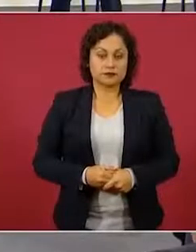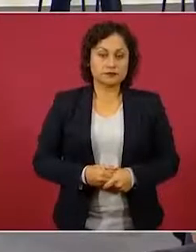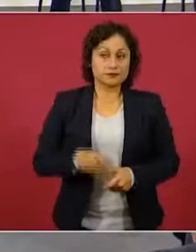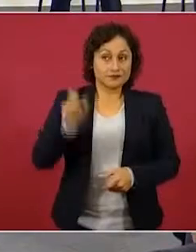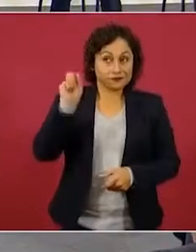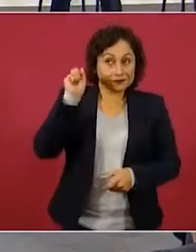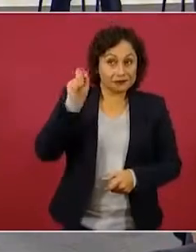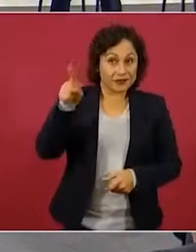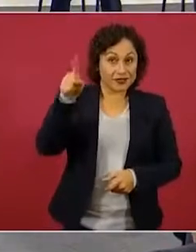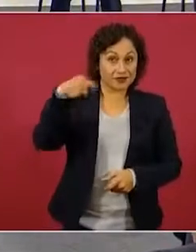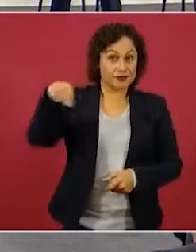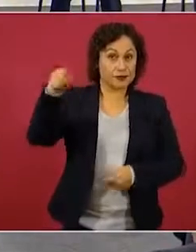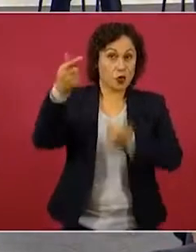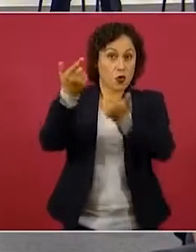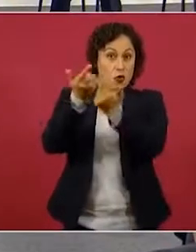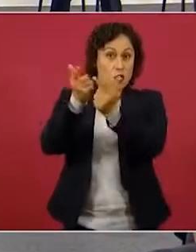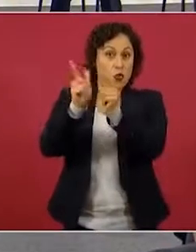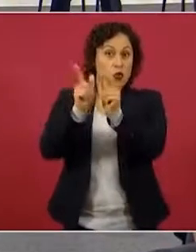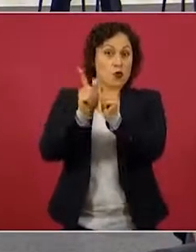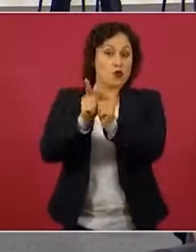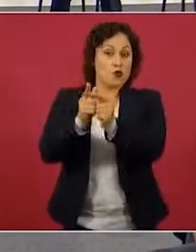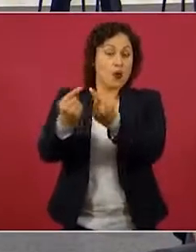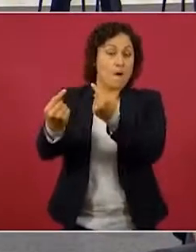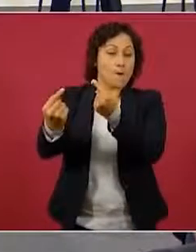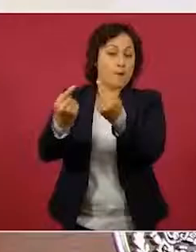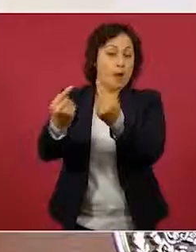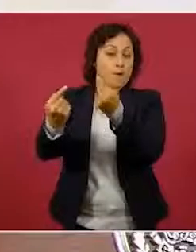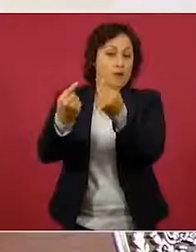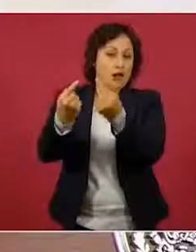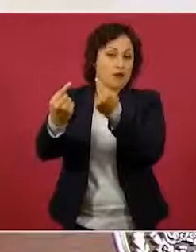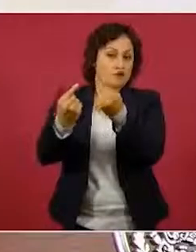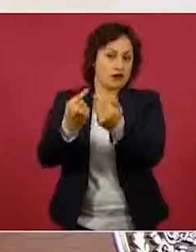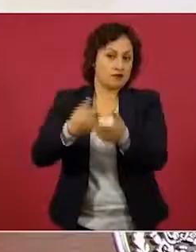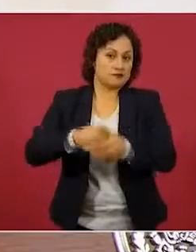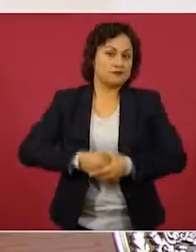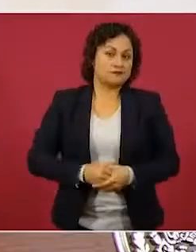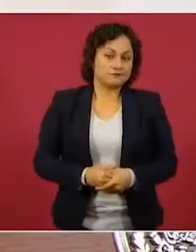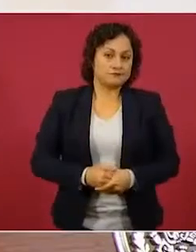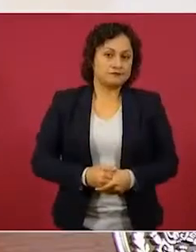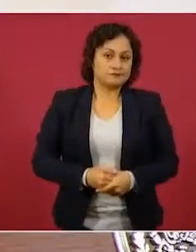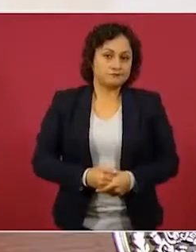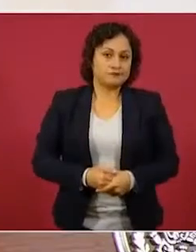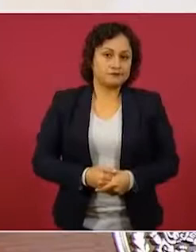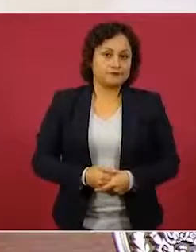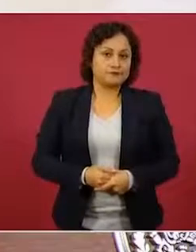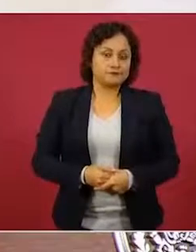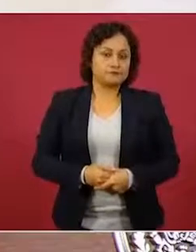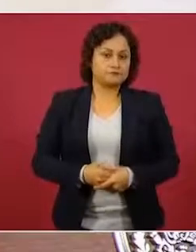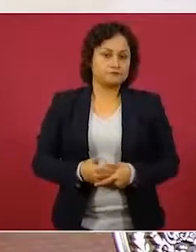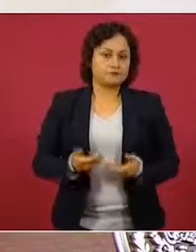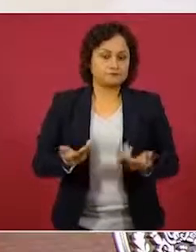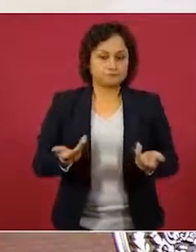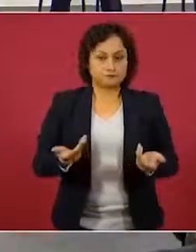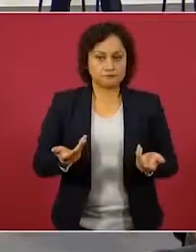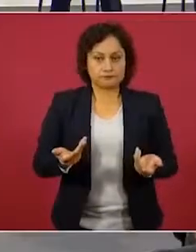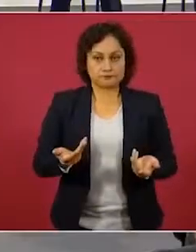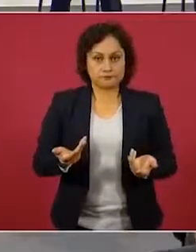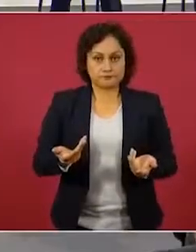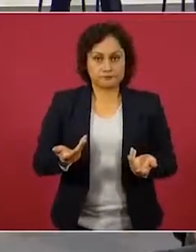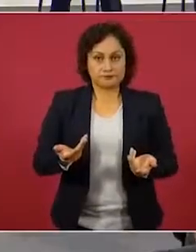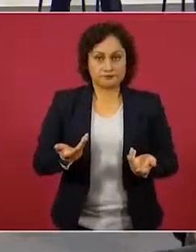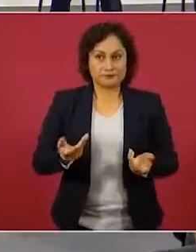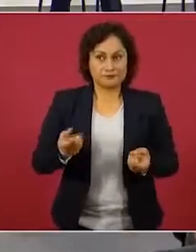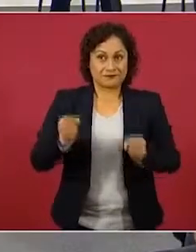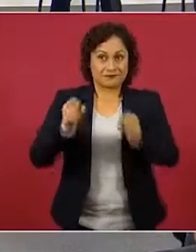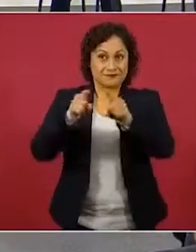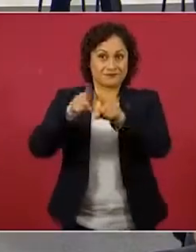que les pagan todo